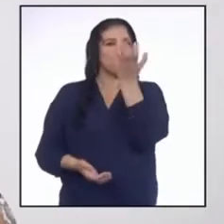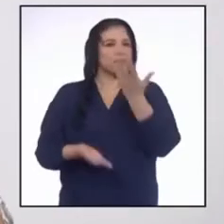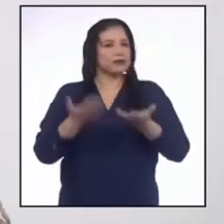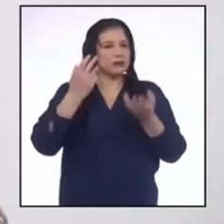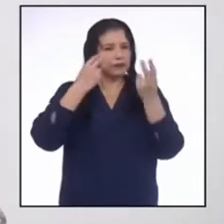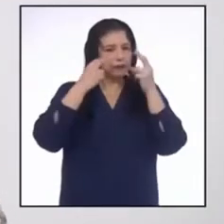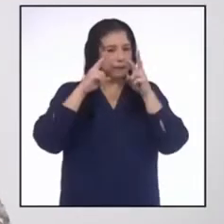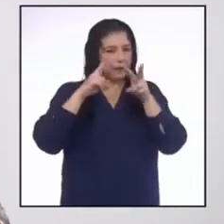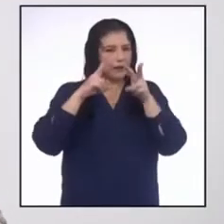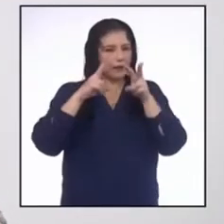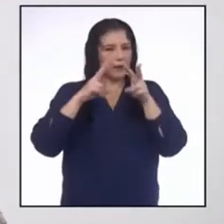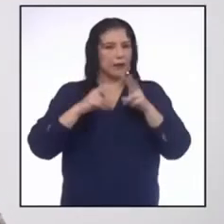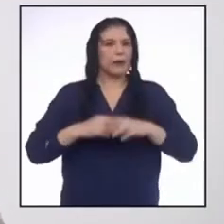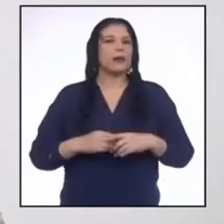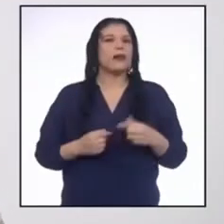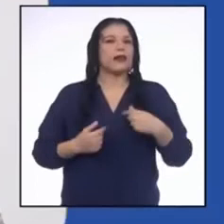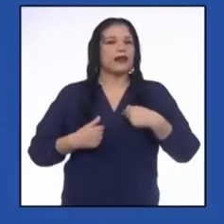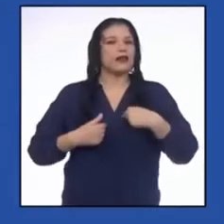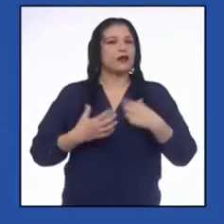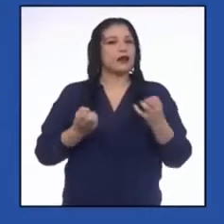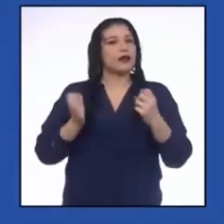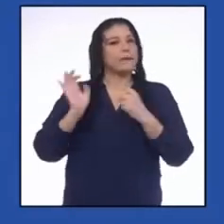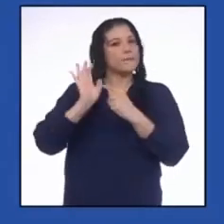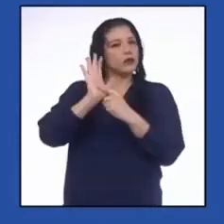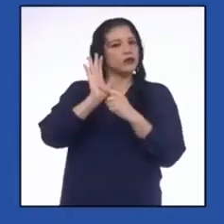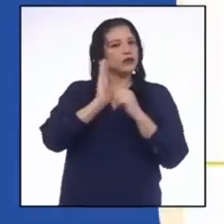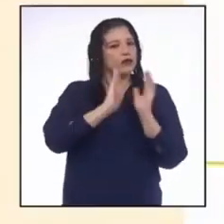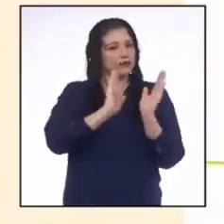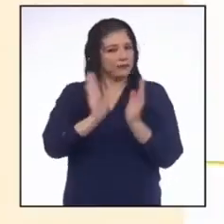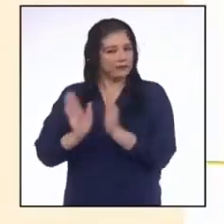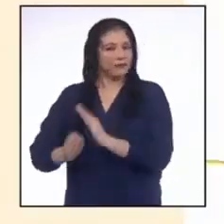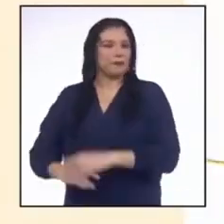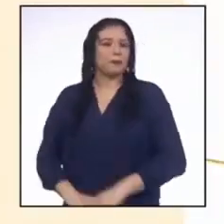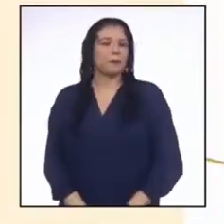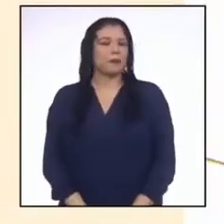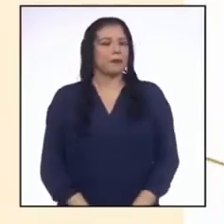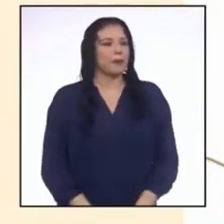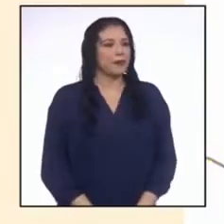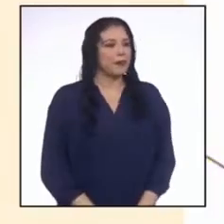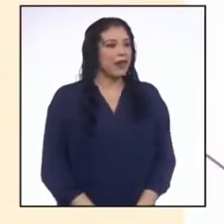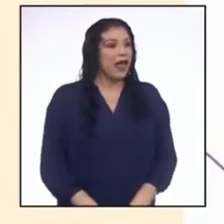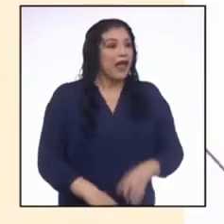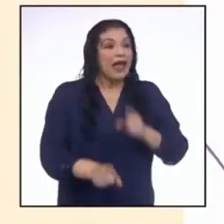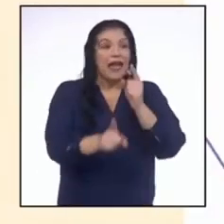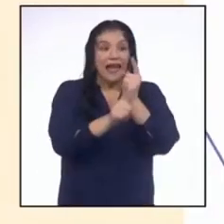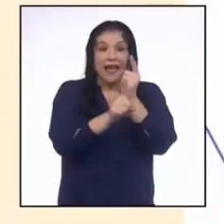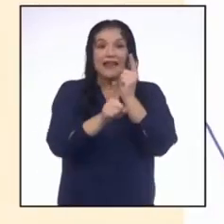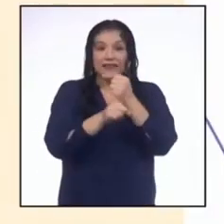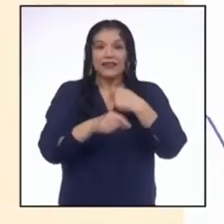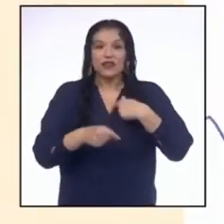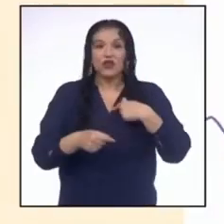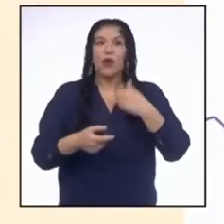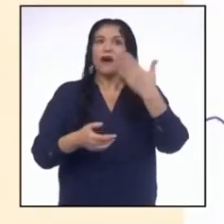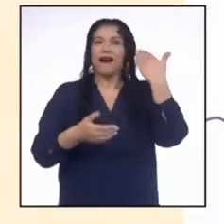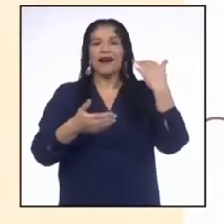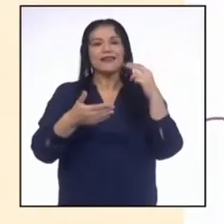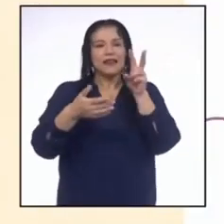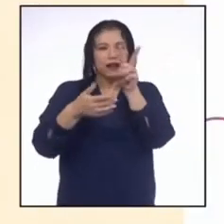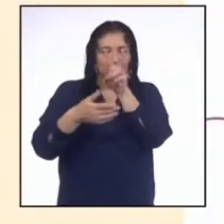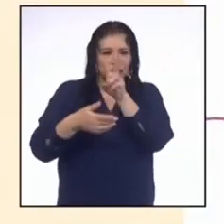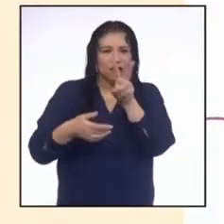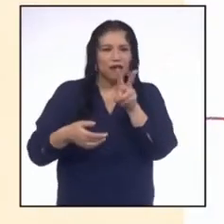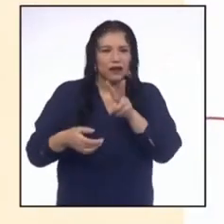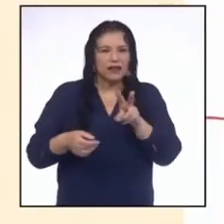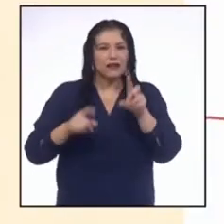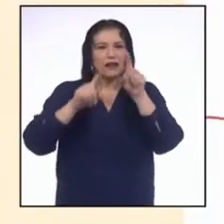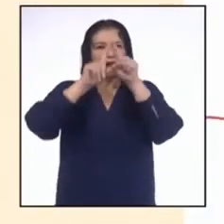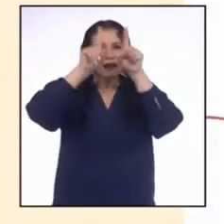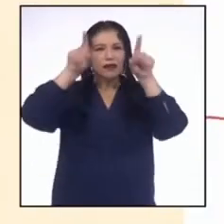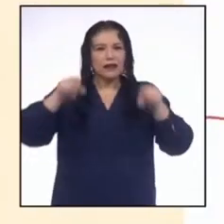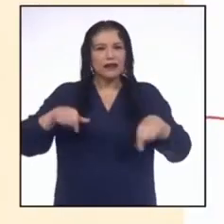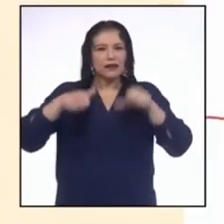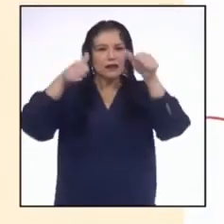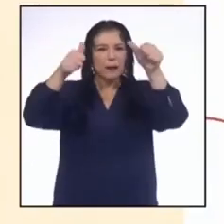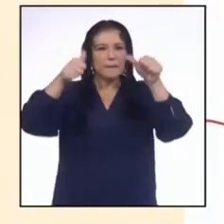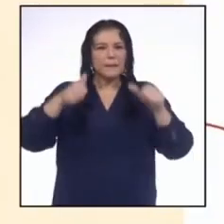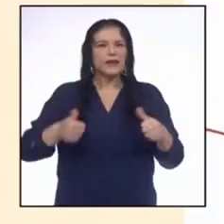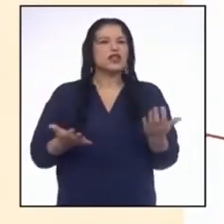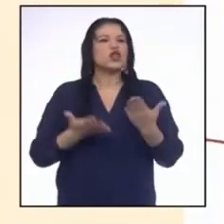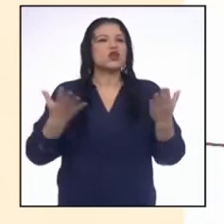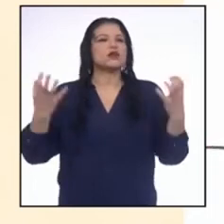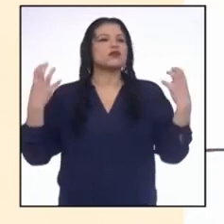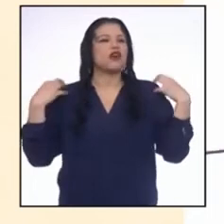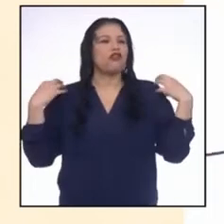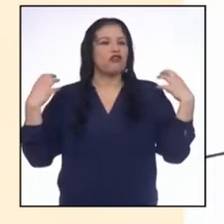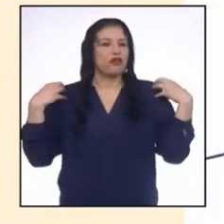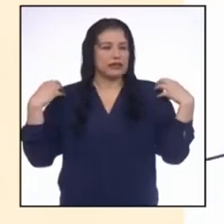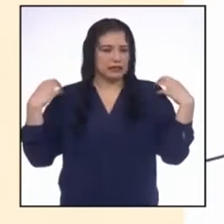que tenía planeado mostrar. Sí, ese es, profesora. Bueno, ese fiche estaba pegado en la puerta de una